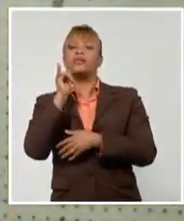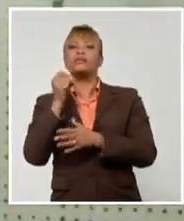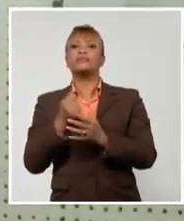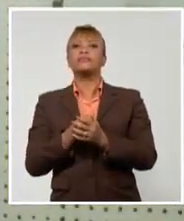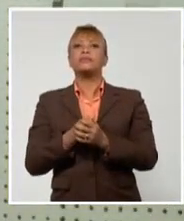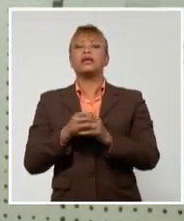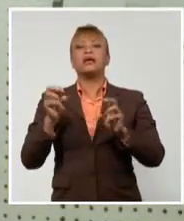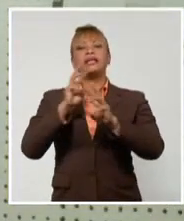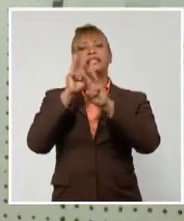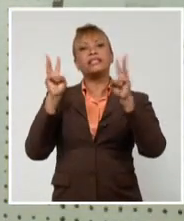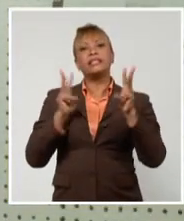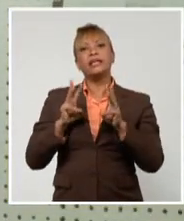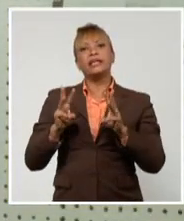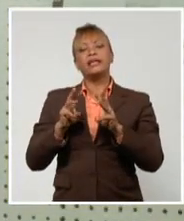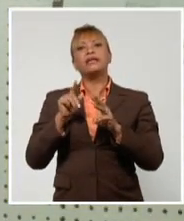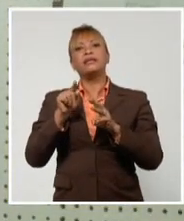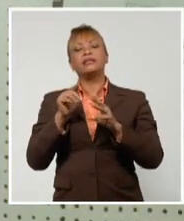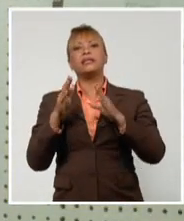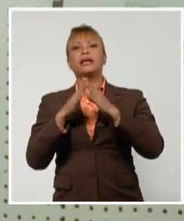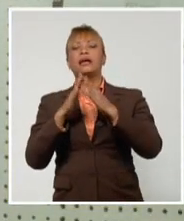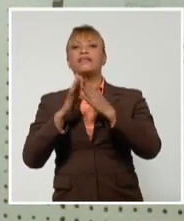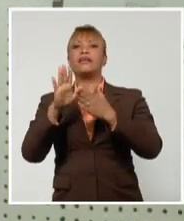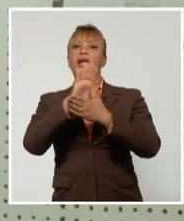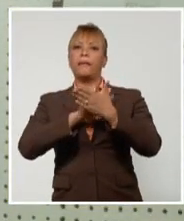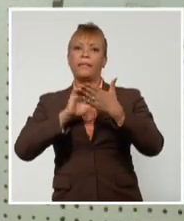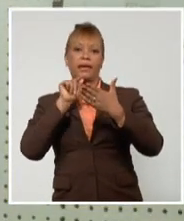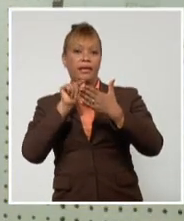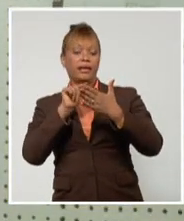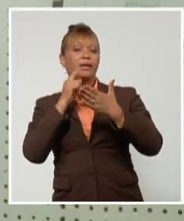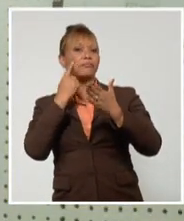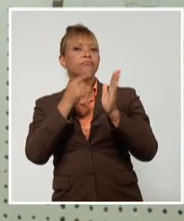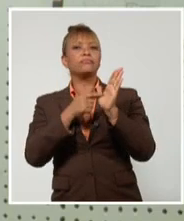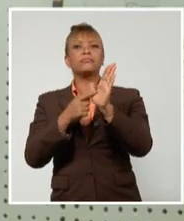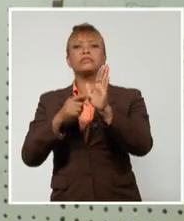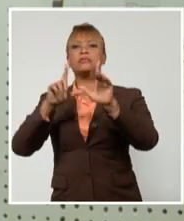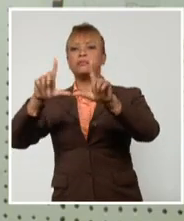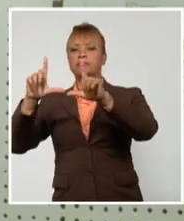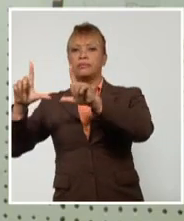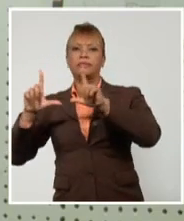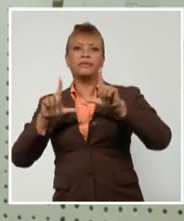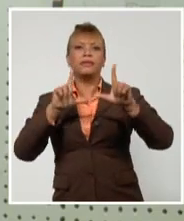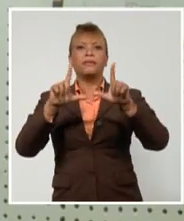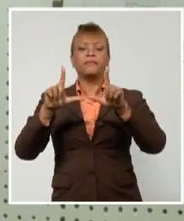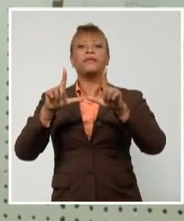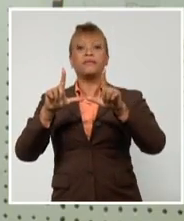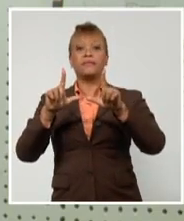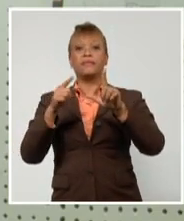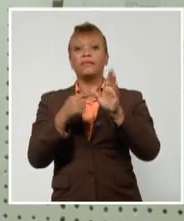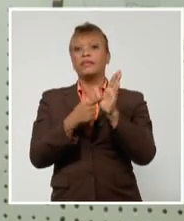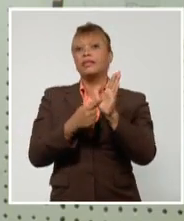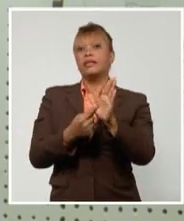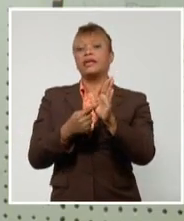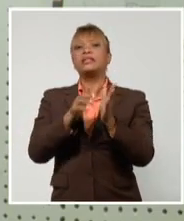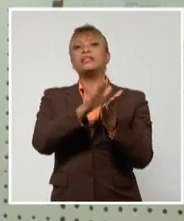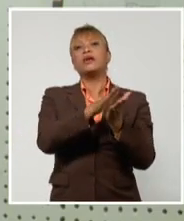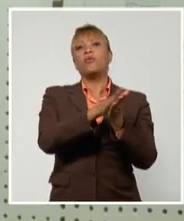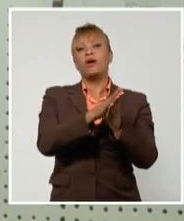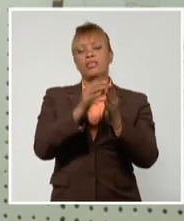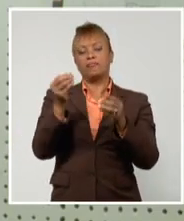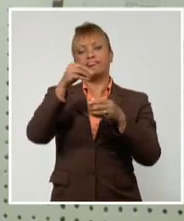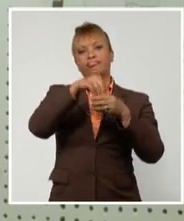portal web de la Casa de las Américas, que muestra imágenes que se preservan en la casa natal